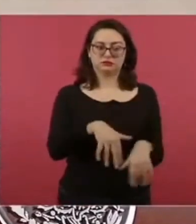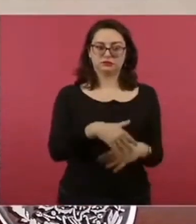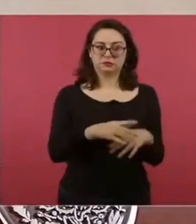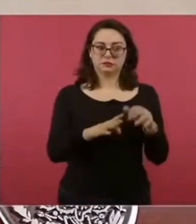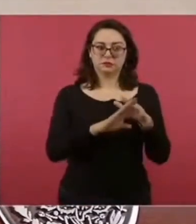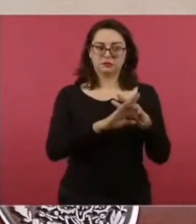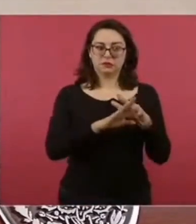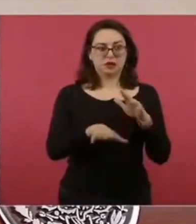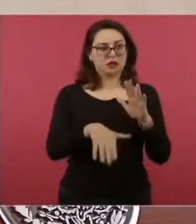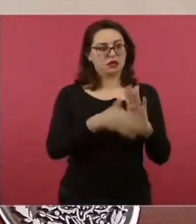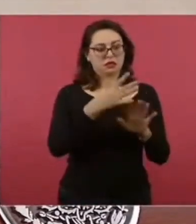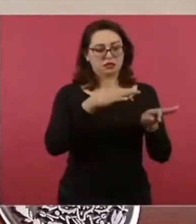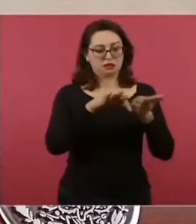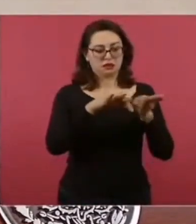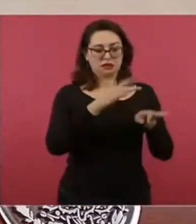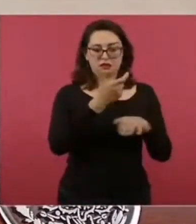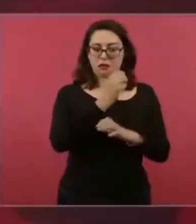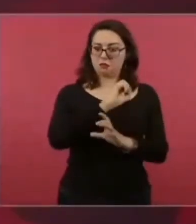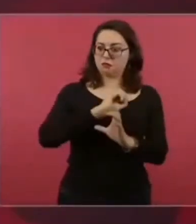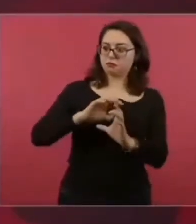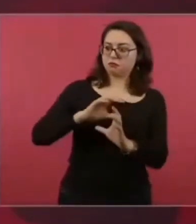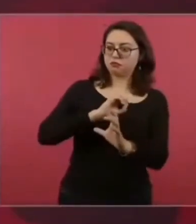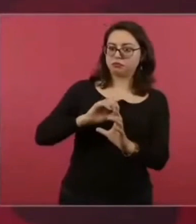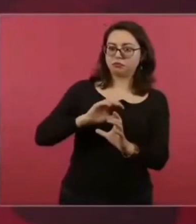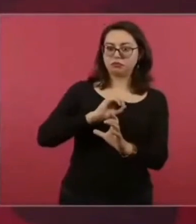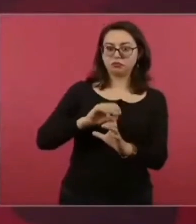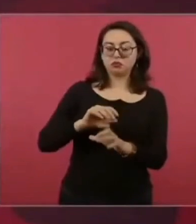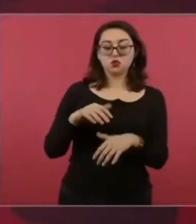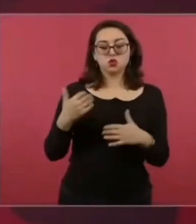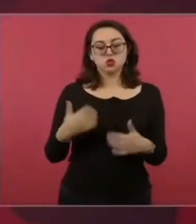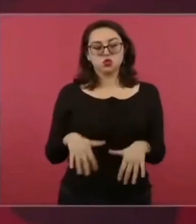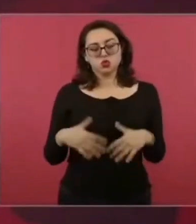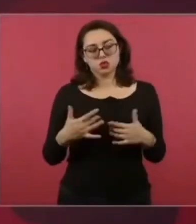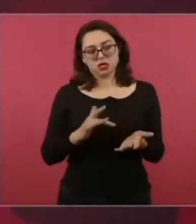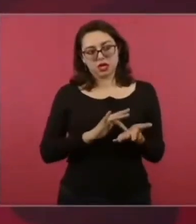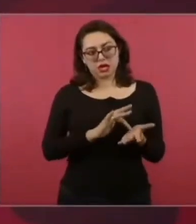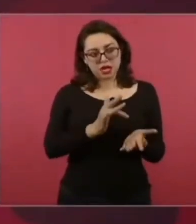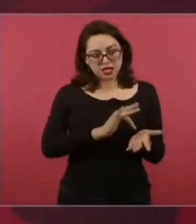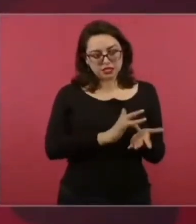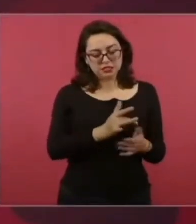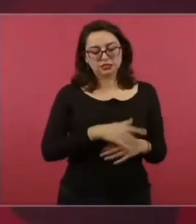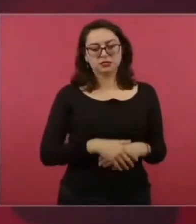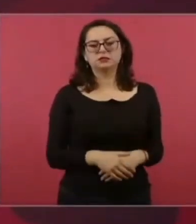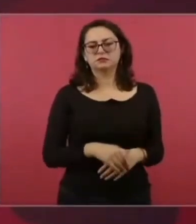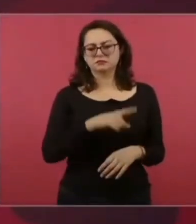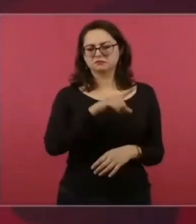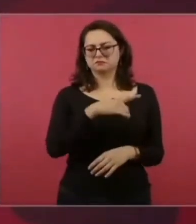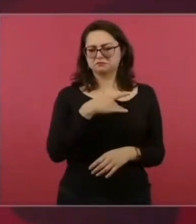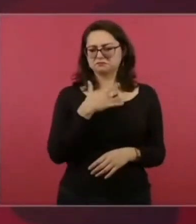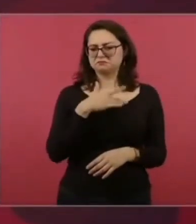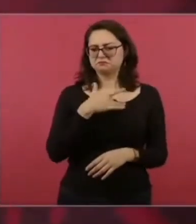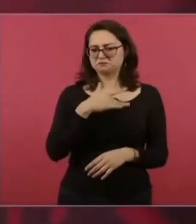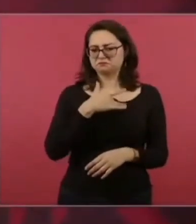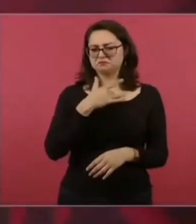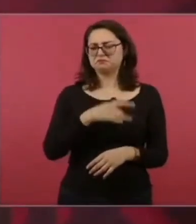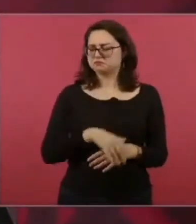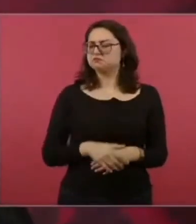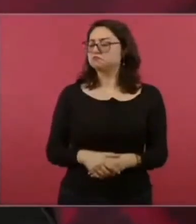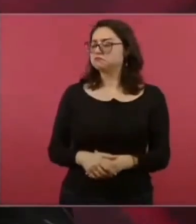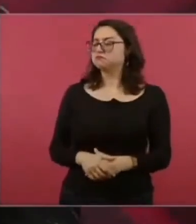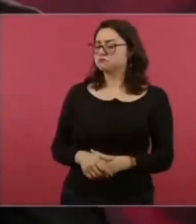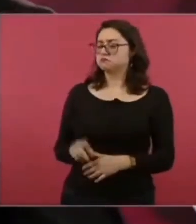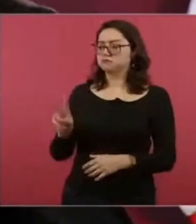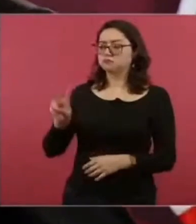me respondía no se olvide presidente que nosotros nos